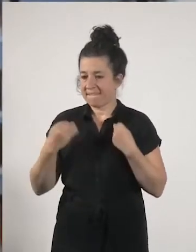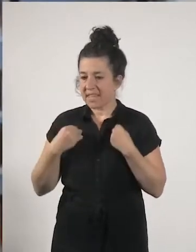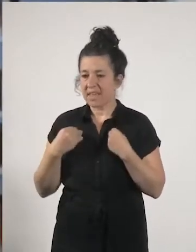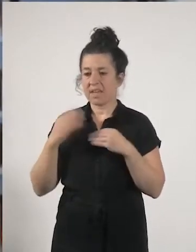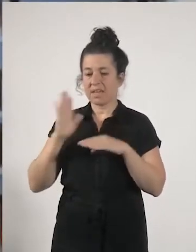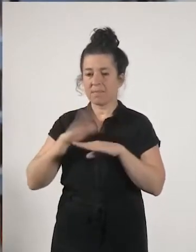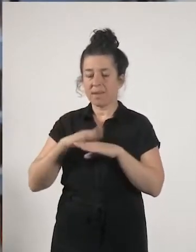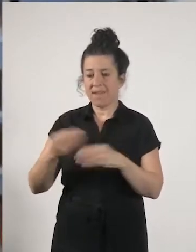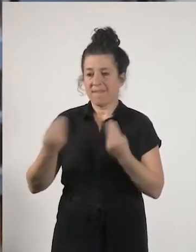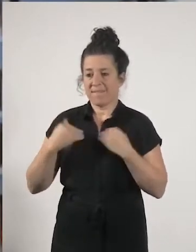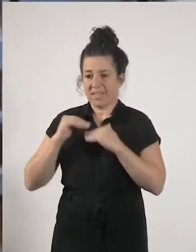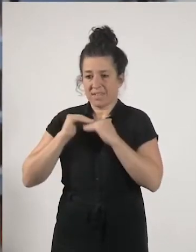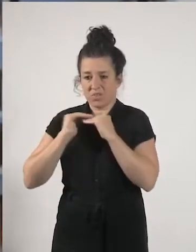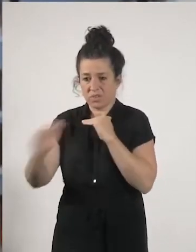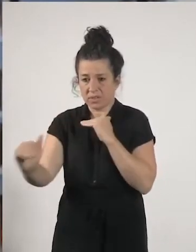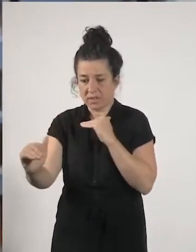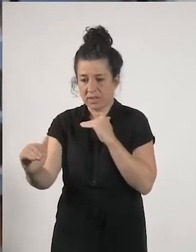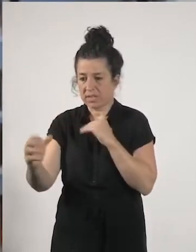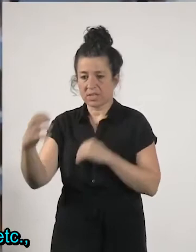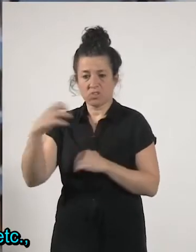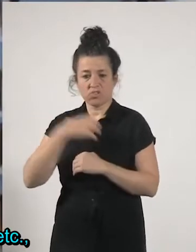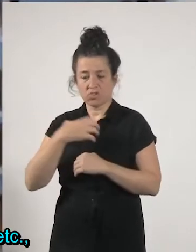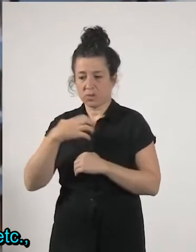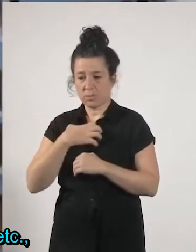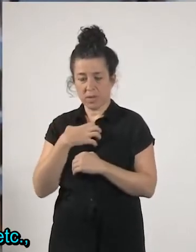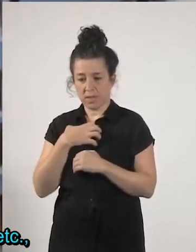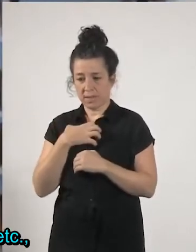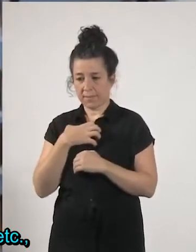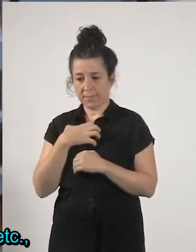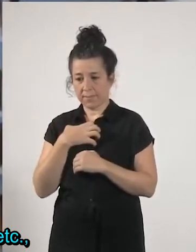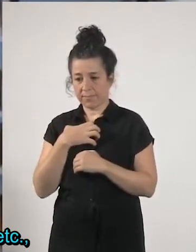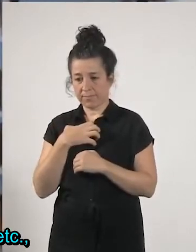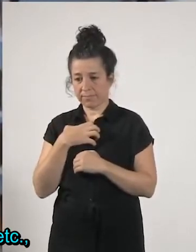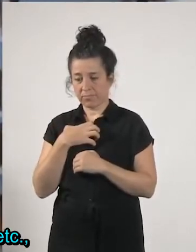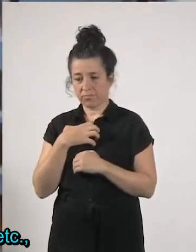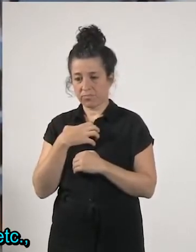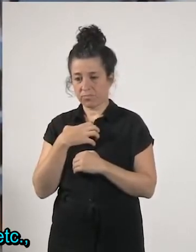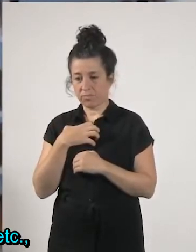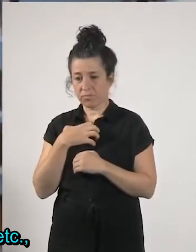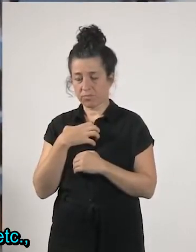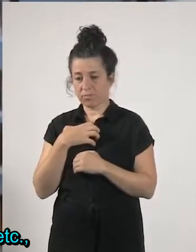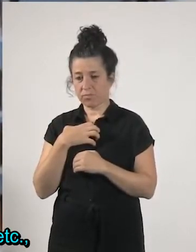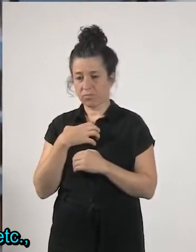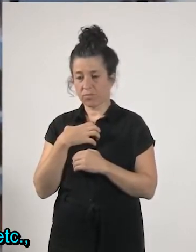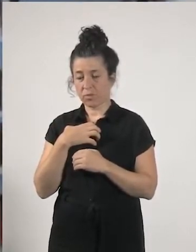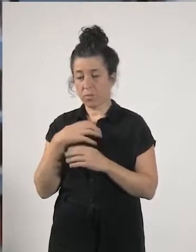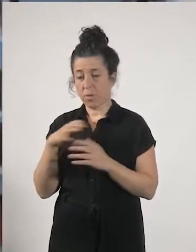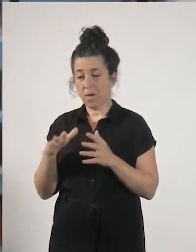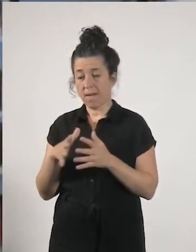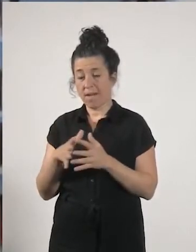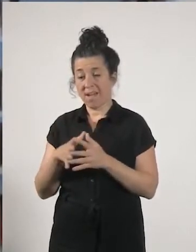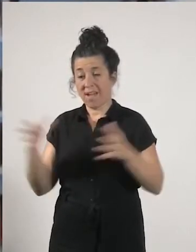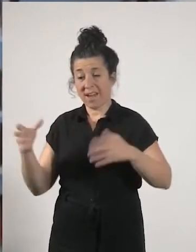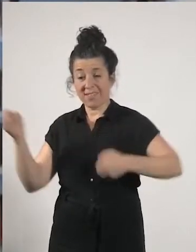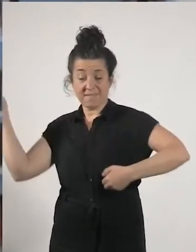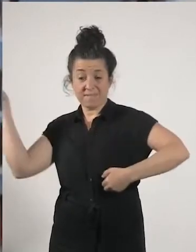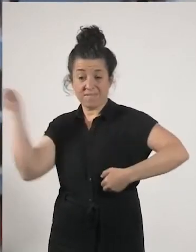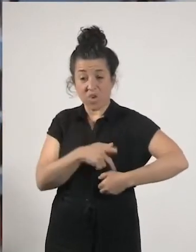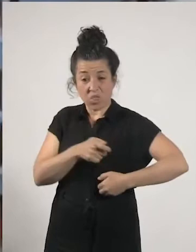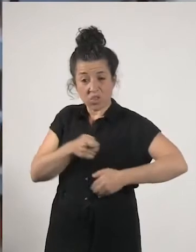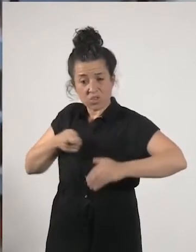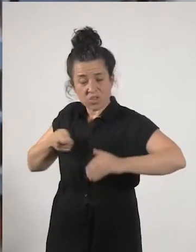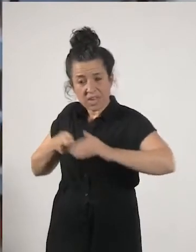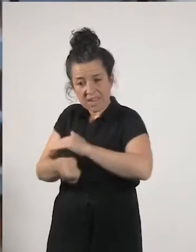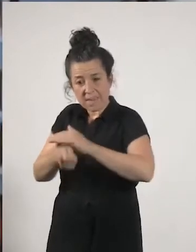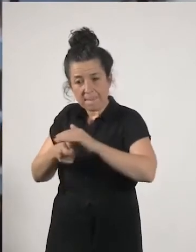permitir que estos fondos de los grandes fondos de inversión etcétera entren en sectores